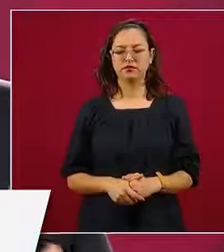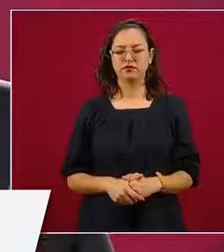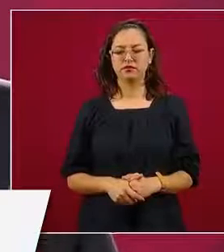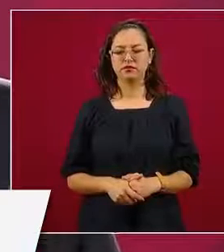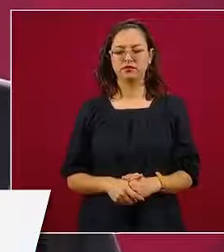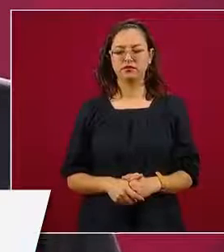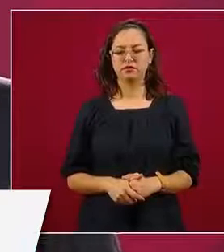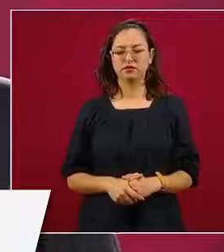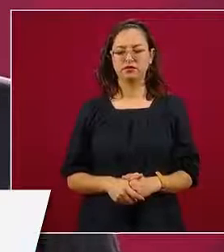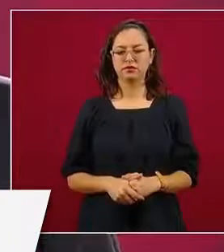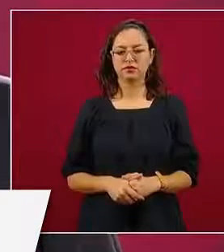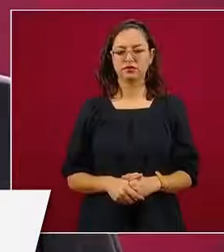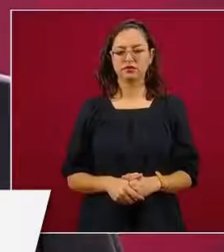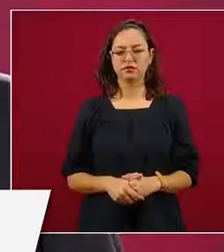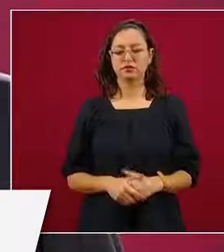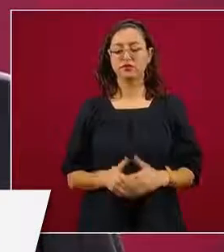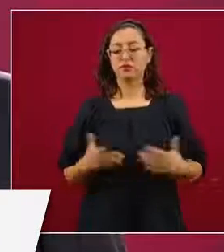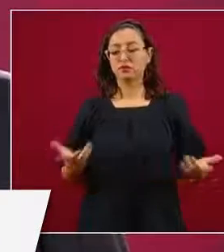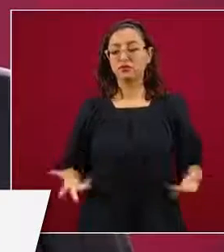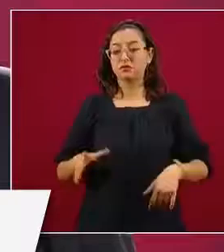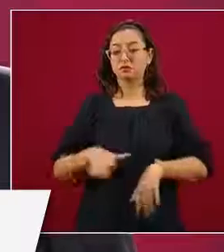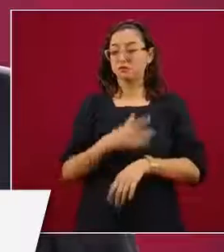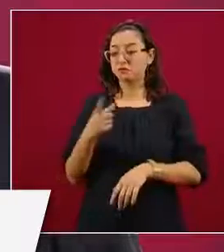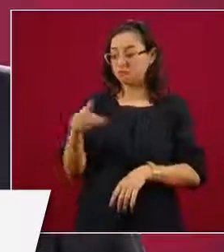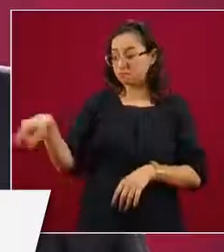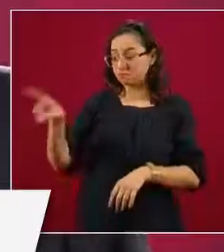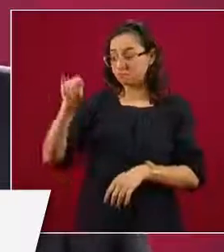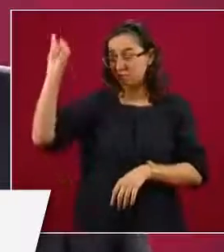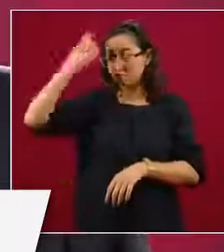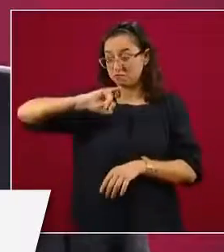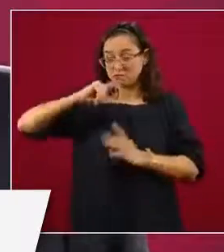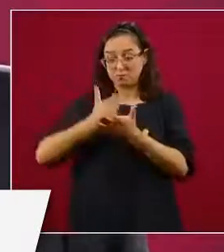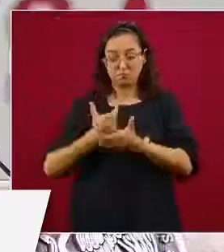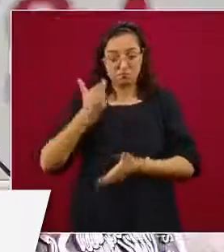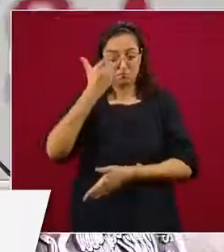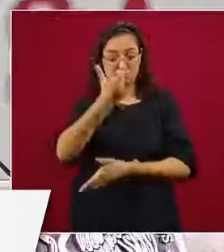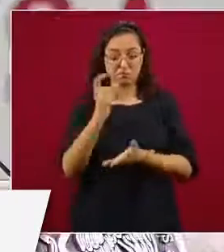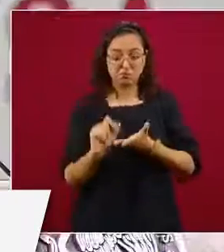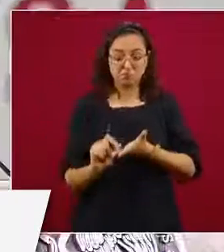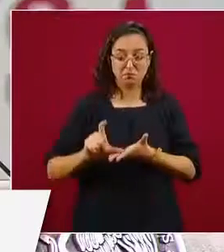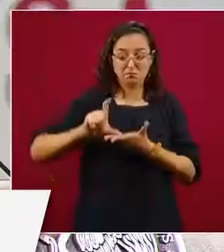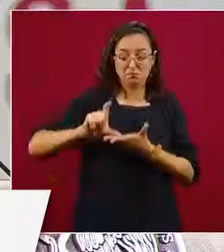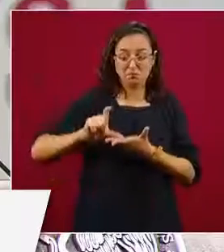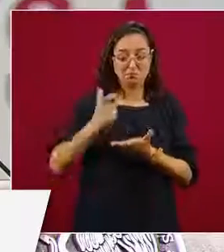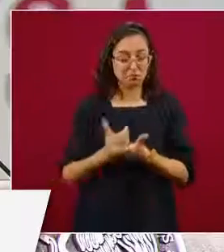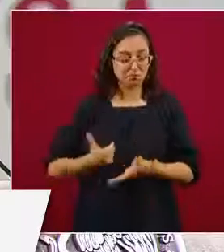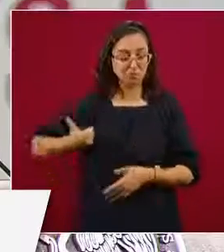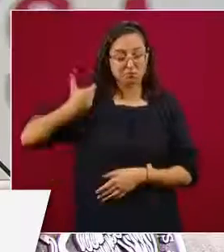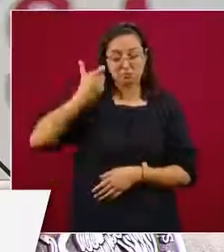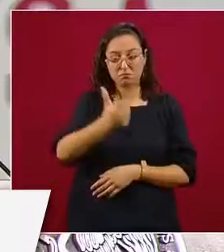aumentan su participación, es decir, van a